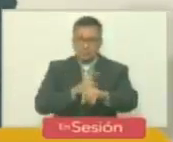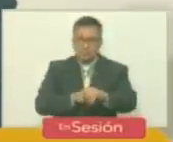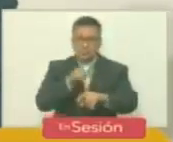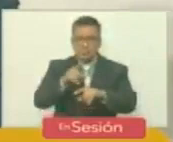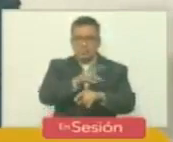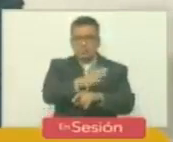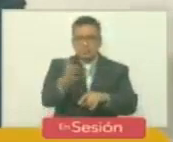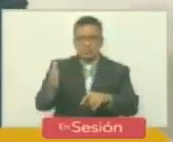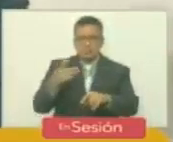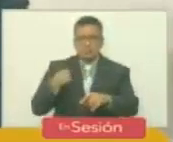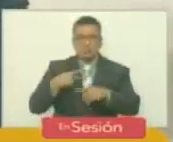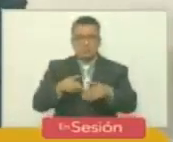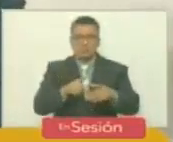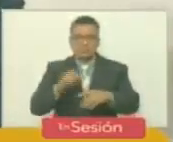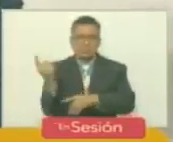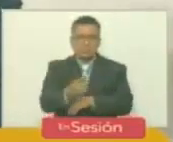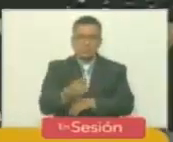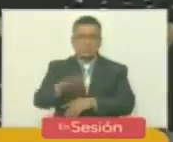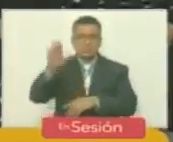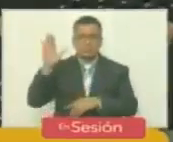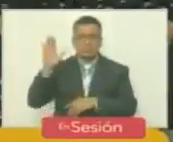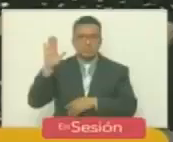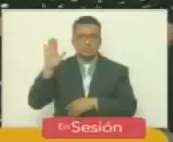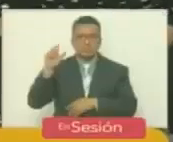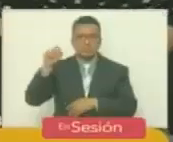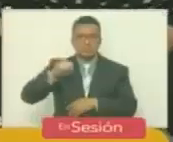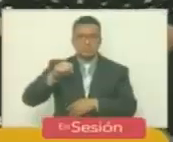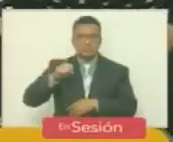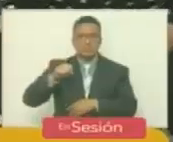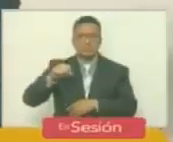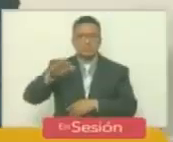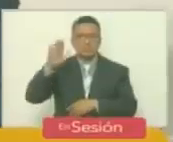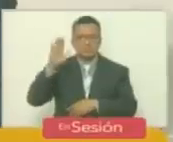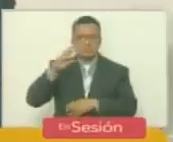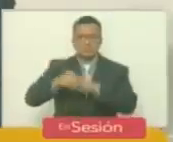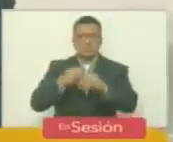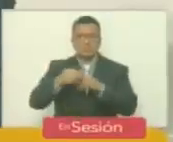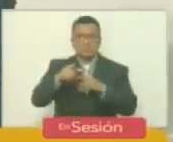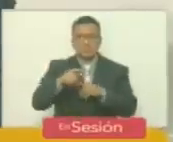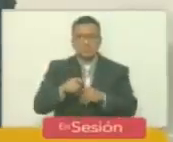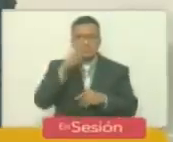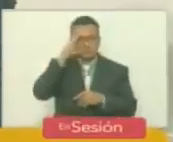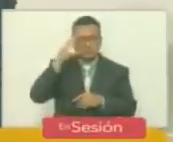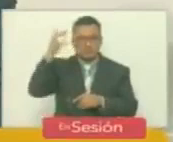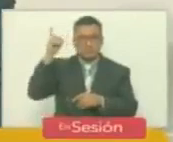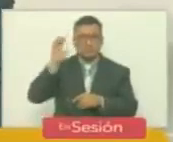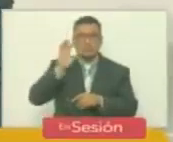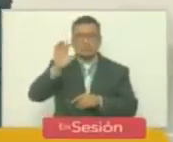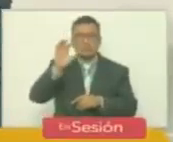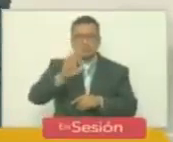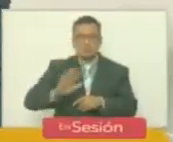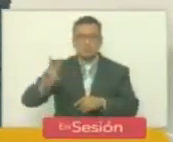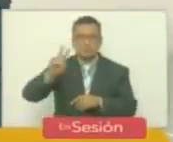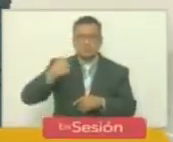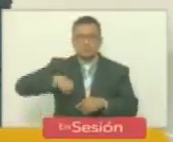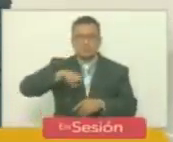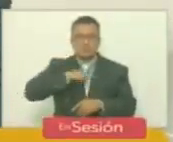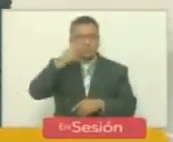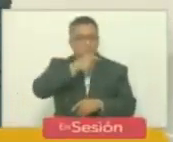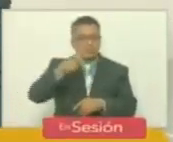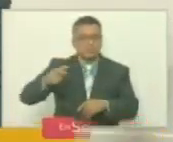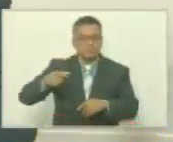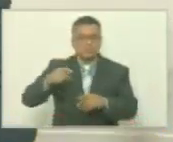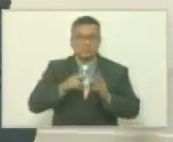usted le debe obediencia. ¿Lo jura? Si así lo hiciere, que Dios, la patria y nuestro pueblo